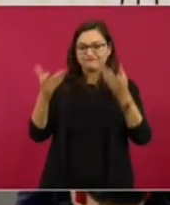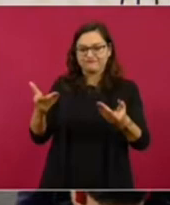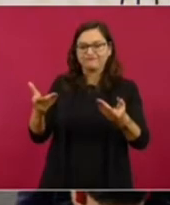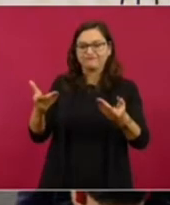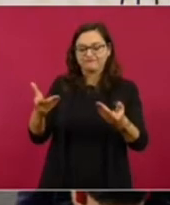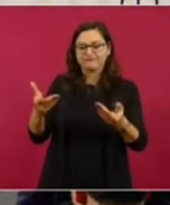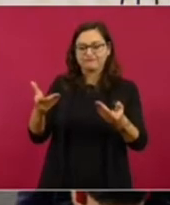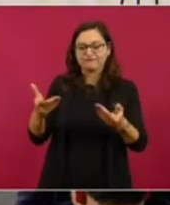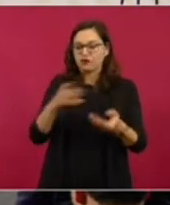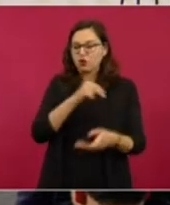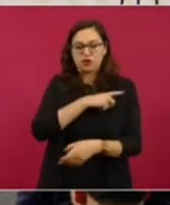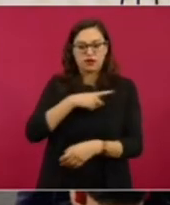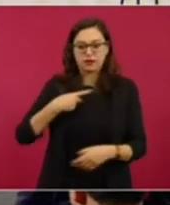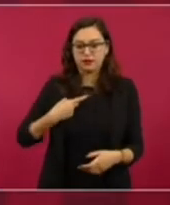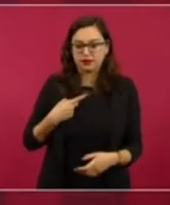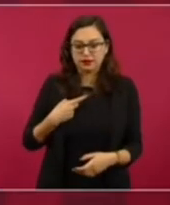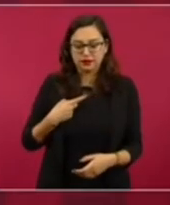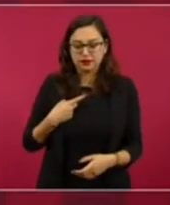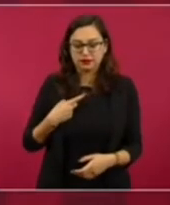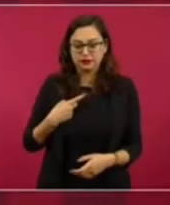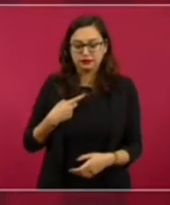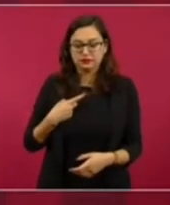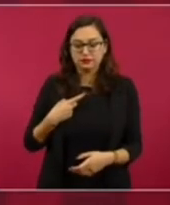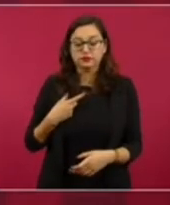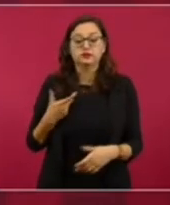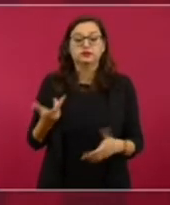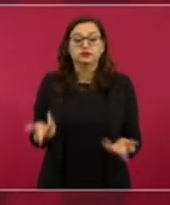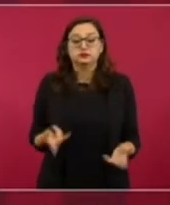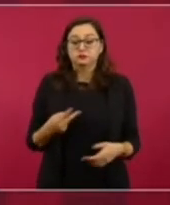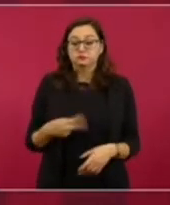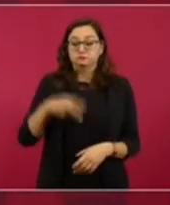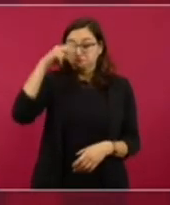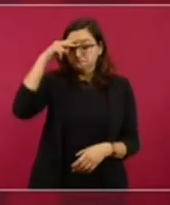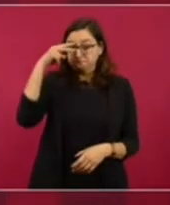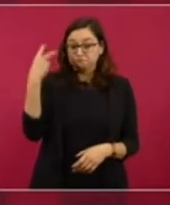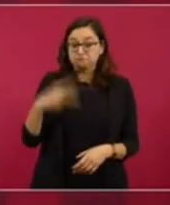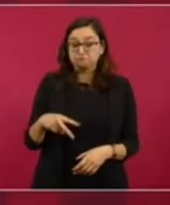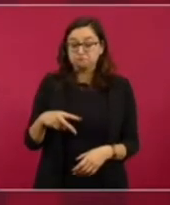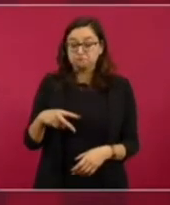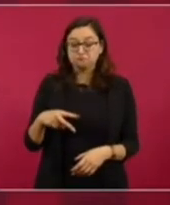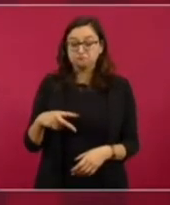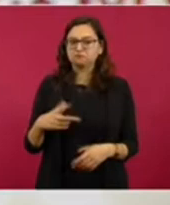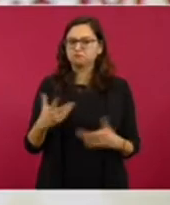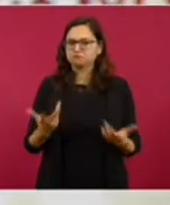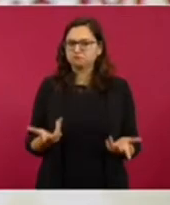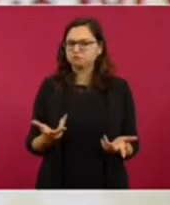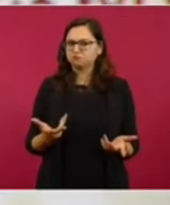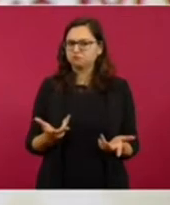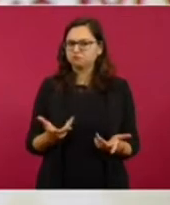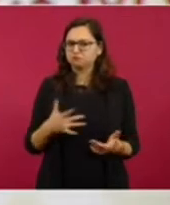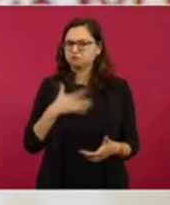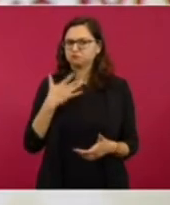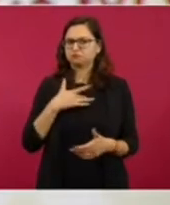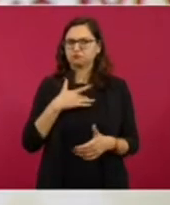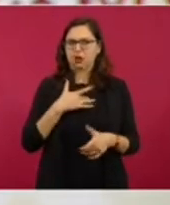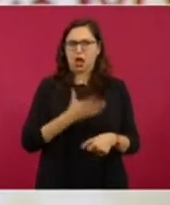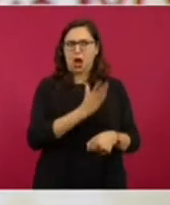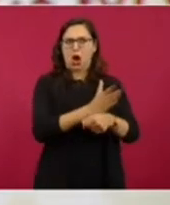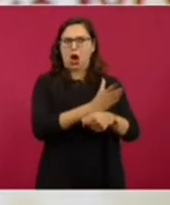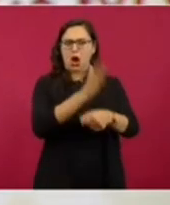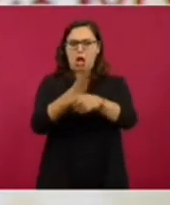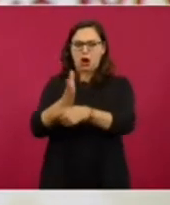Entonces, México no va a participar en ningún tipo de sanción que no sean las sanciones